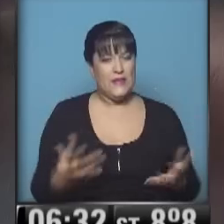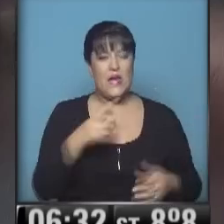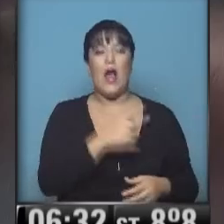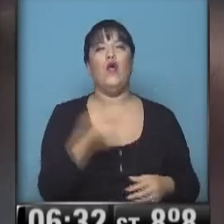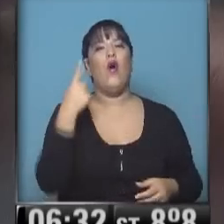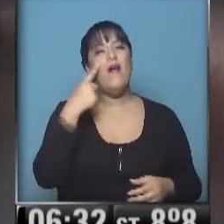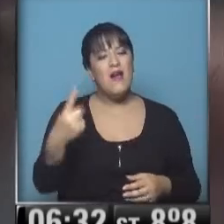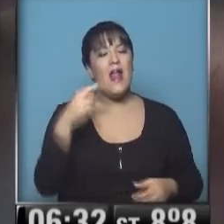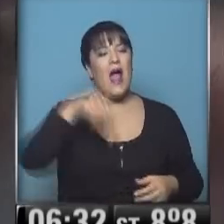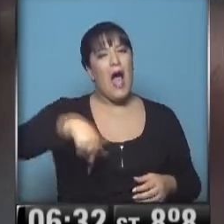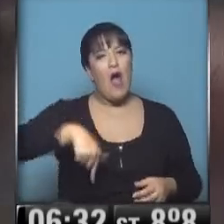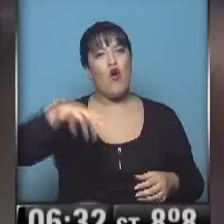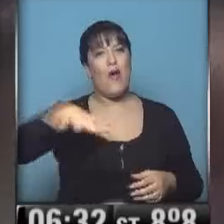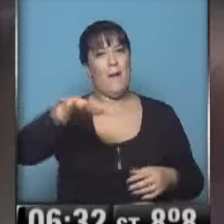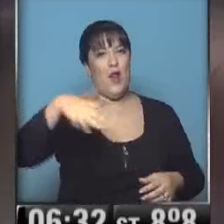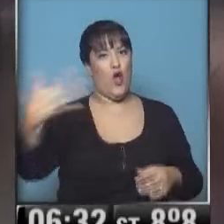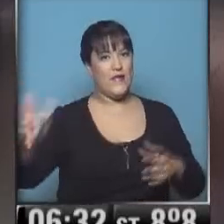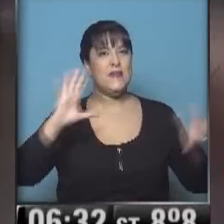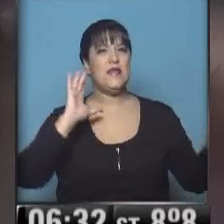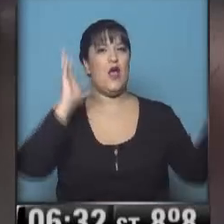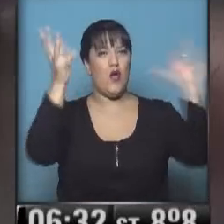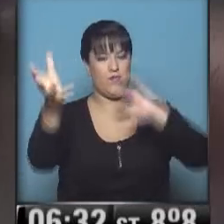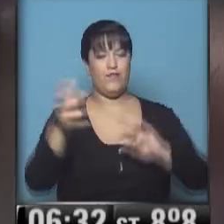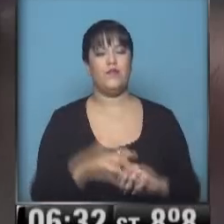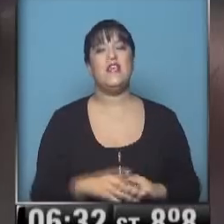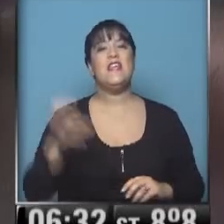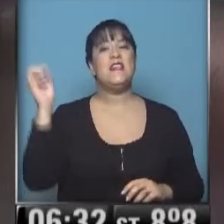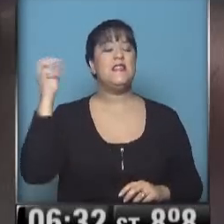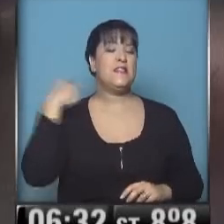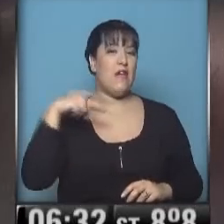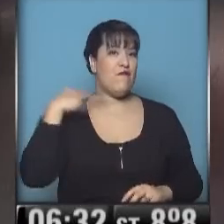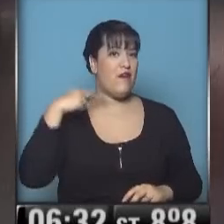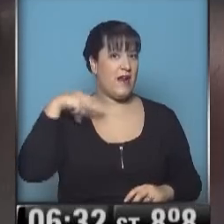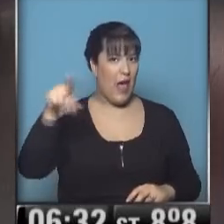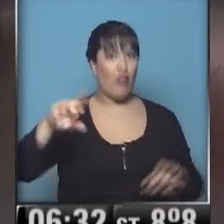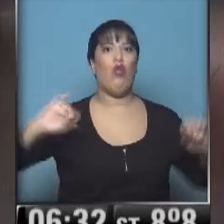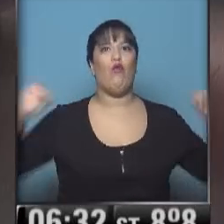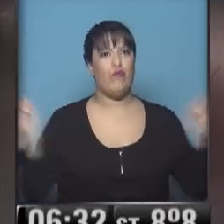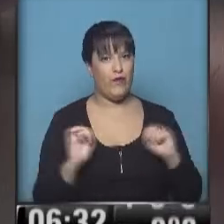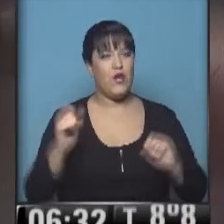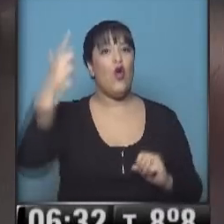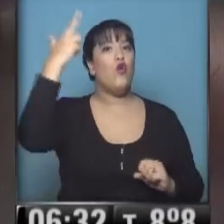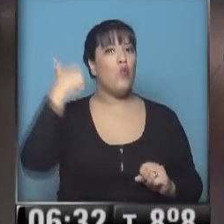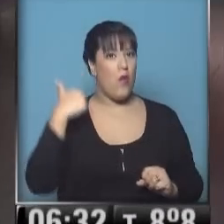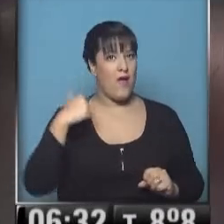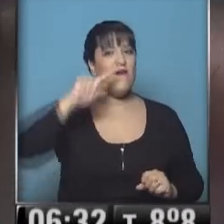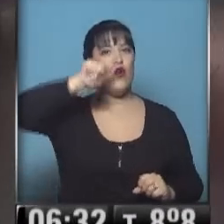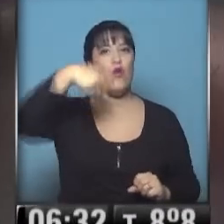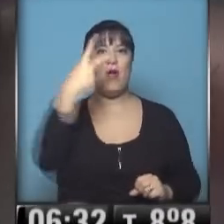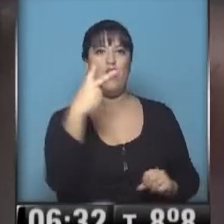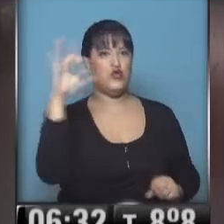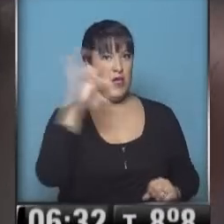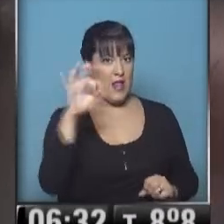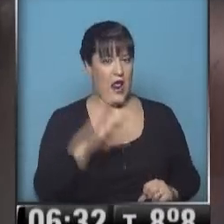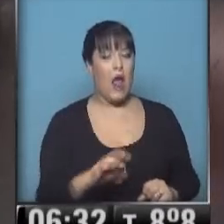el estado del tiempo en el conurbano? Empezando por la zona norte, nos vamos a San Fernando. Más fresco, todavía 9 grados, 2 décimas.